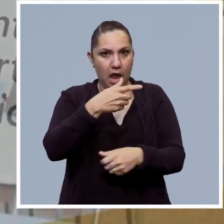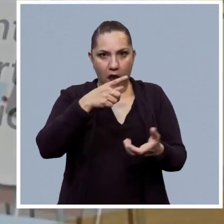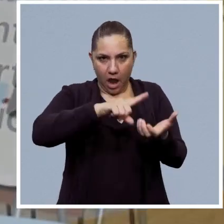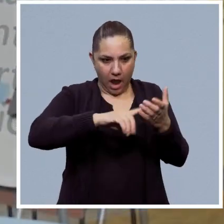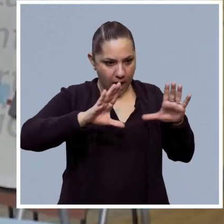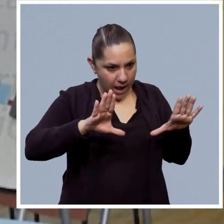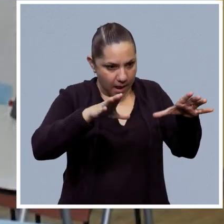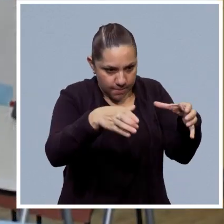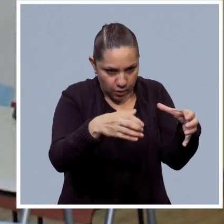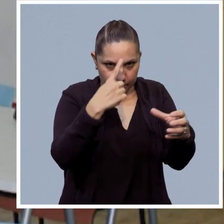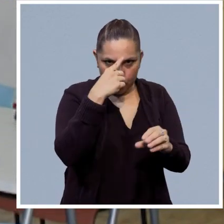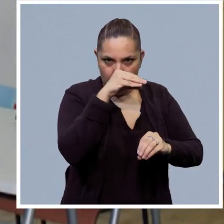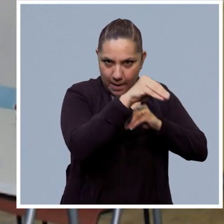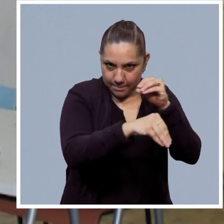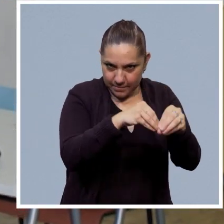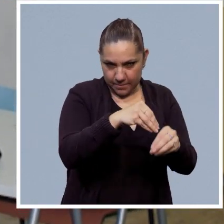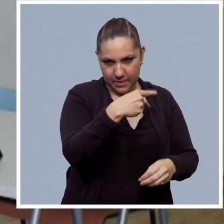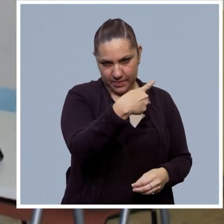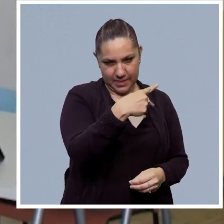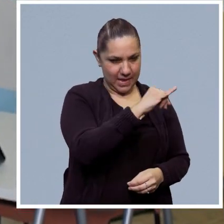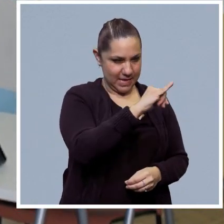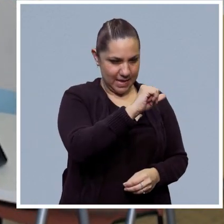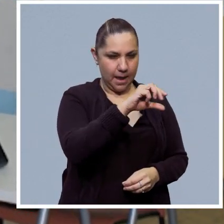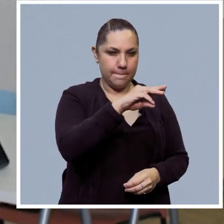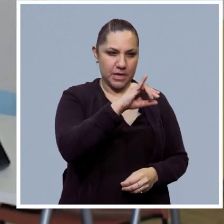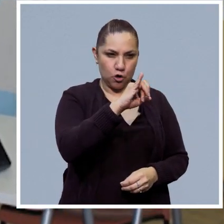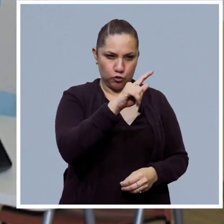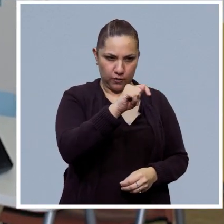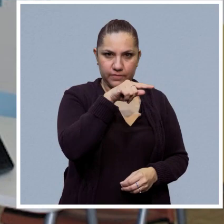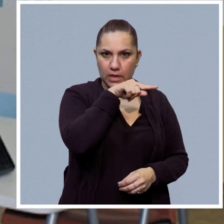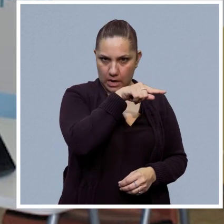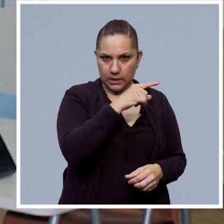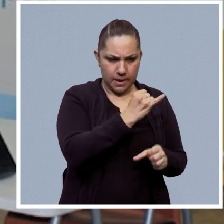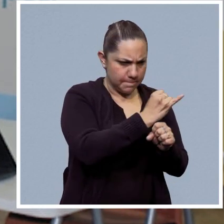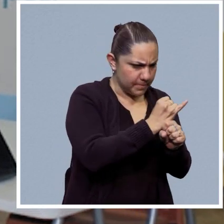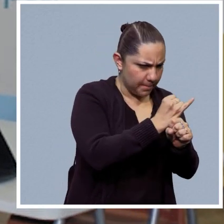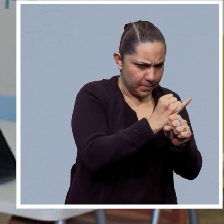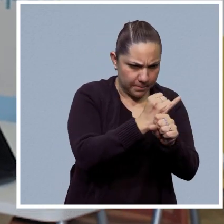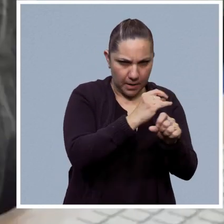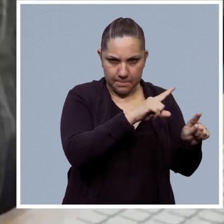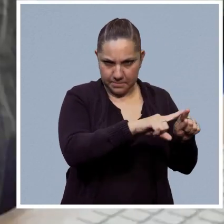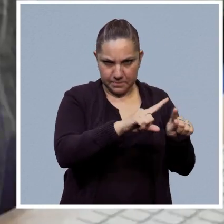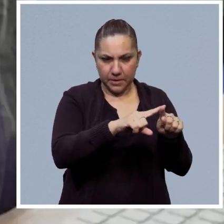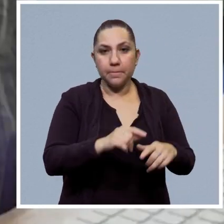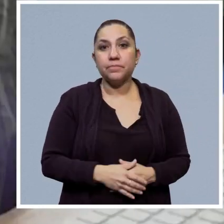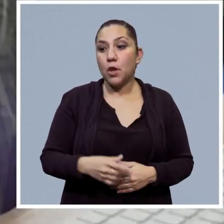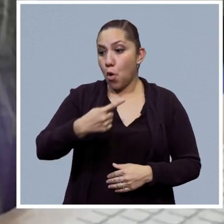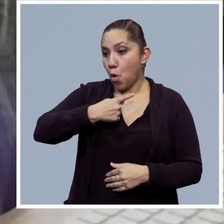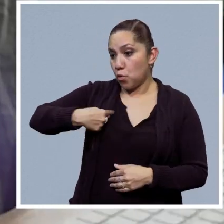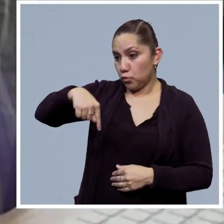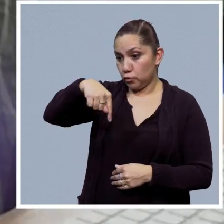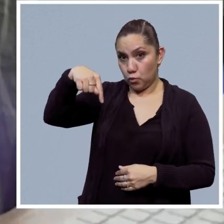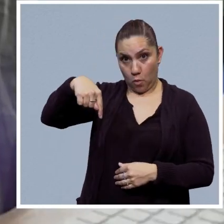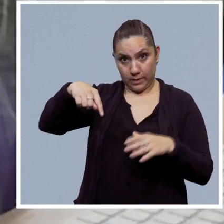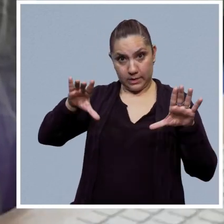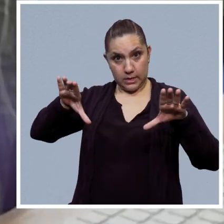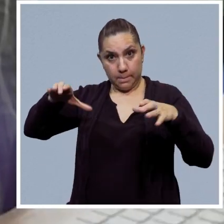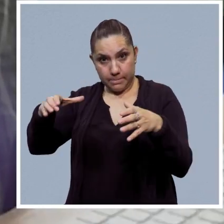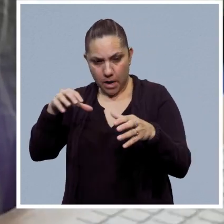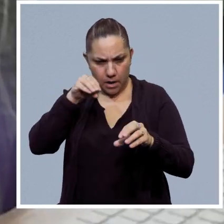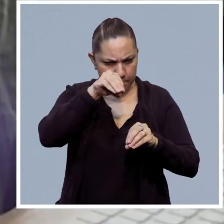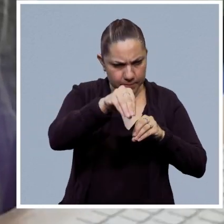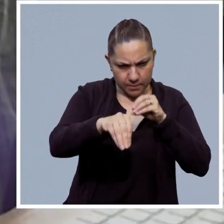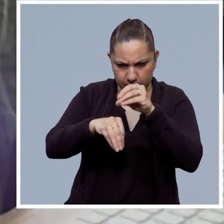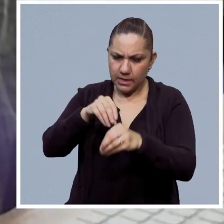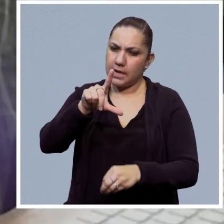Tenemos básicamente tres actividades principales en el laboratorio que tienen que